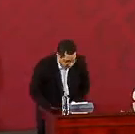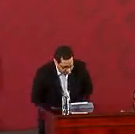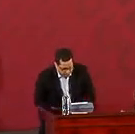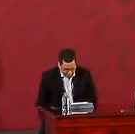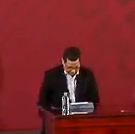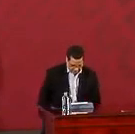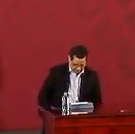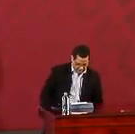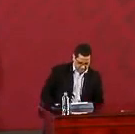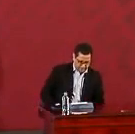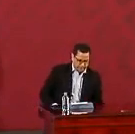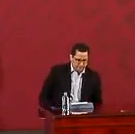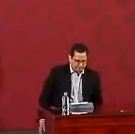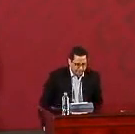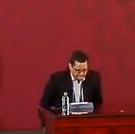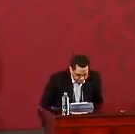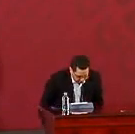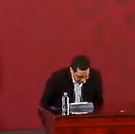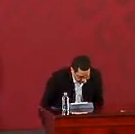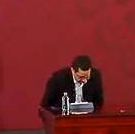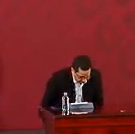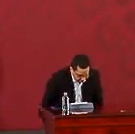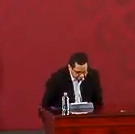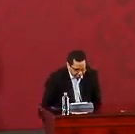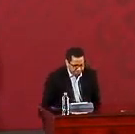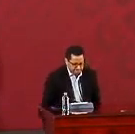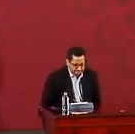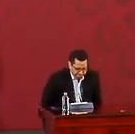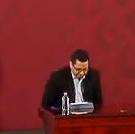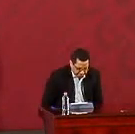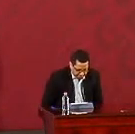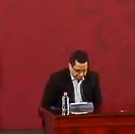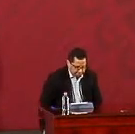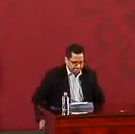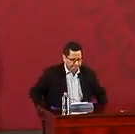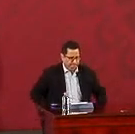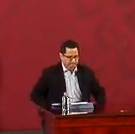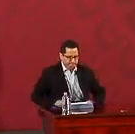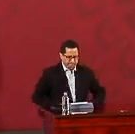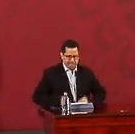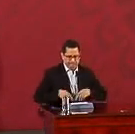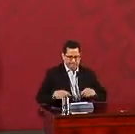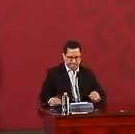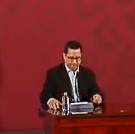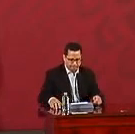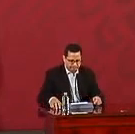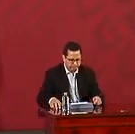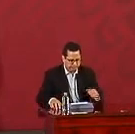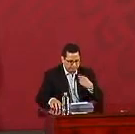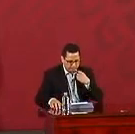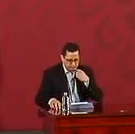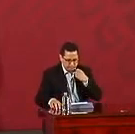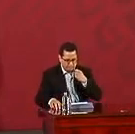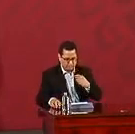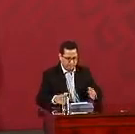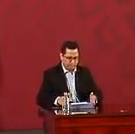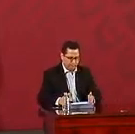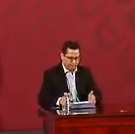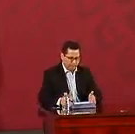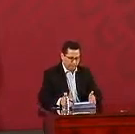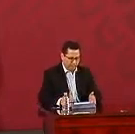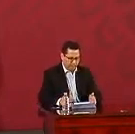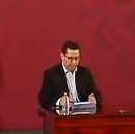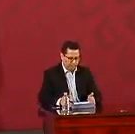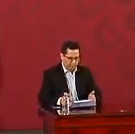Gracias, doctora Lomía. Entonces, le vamos a pasar la palabra a nuestros compañeros especialistas en salud mental, todos